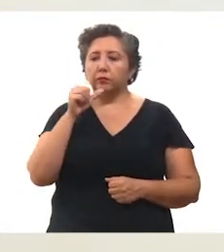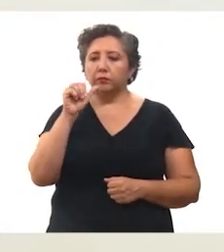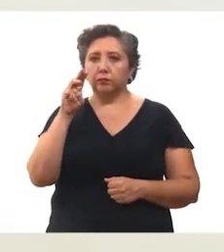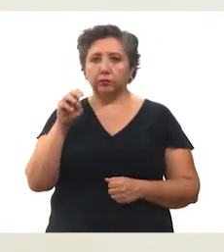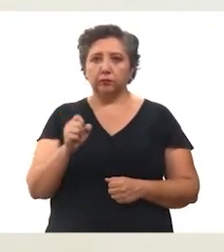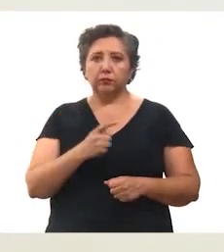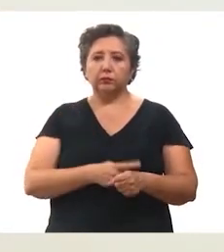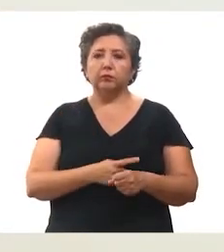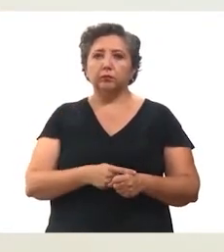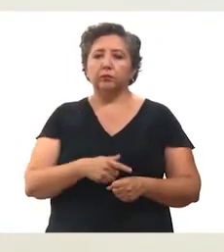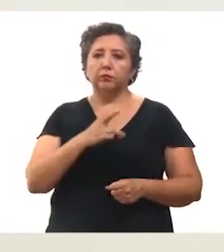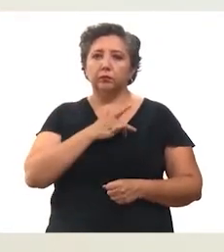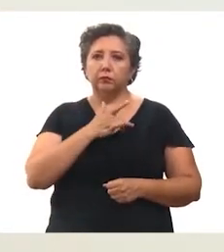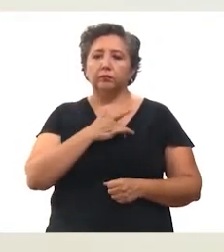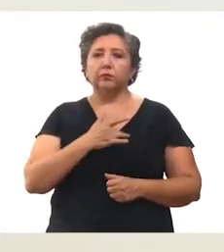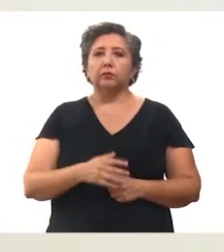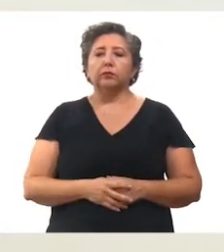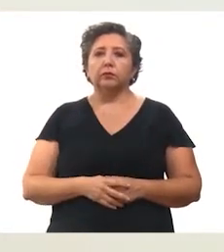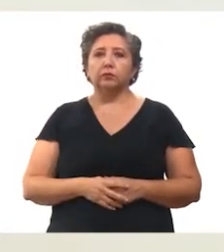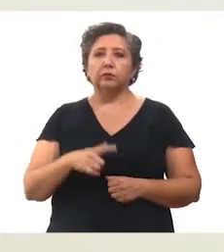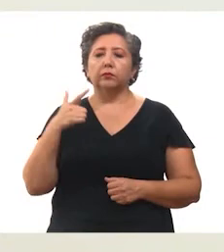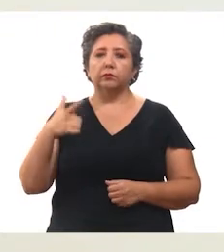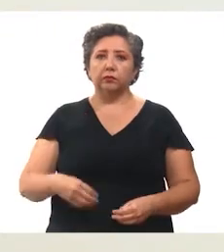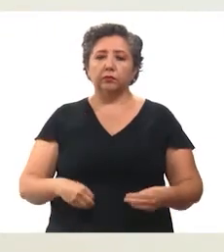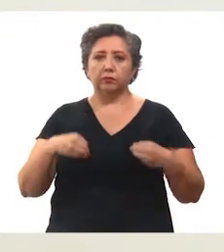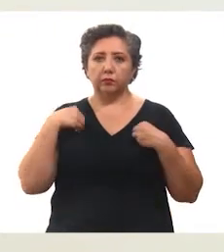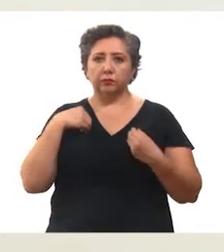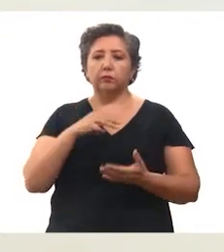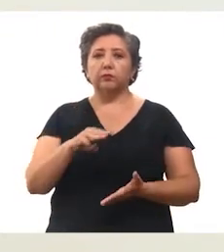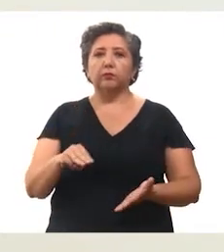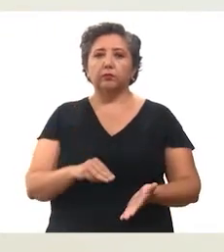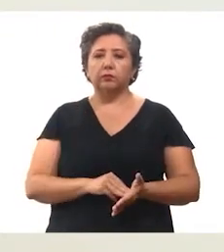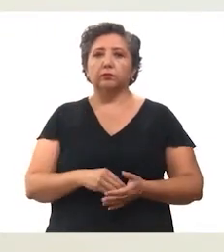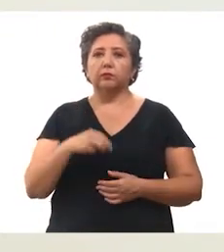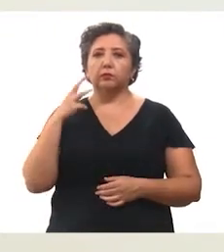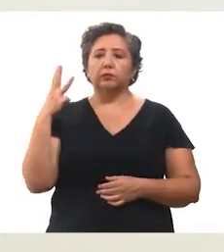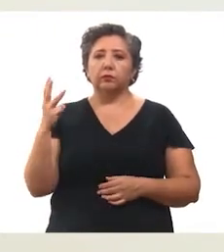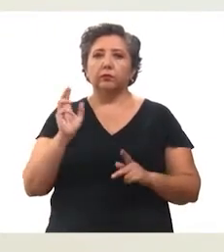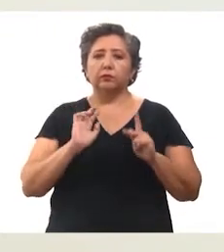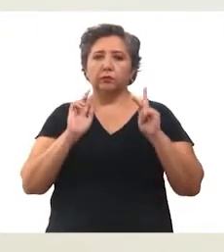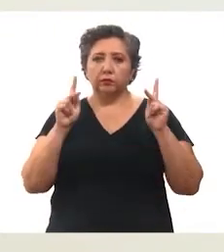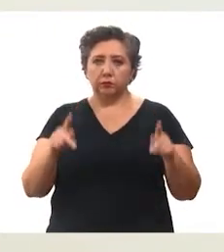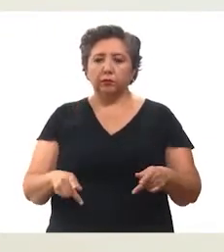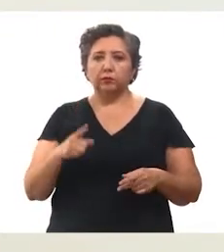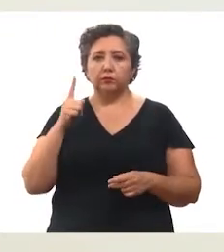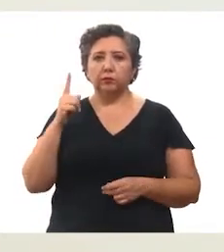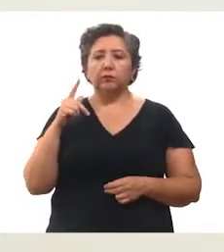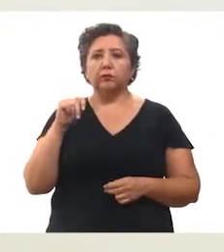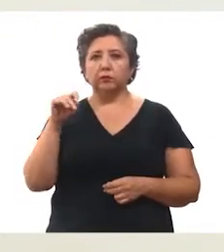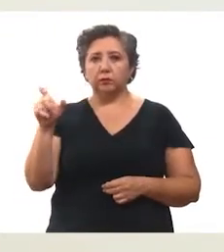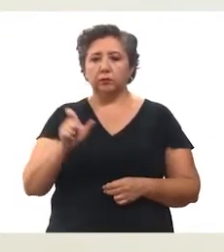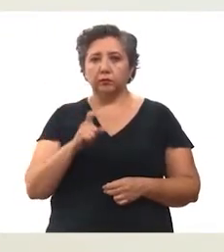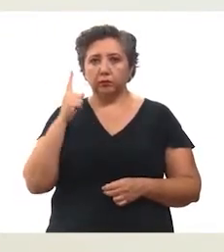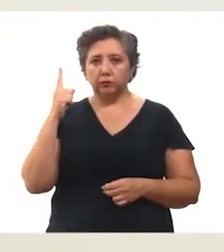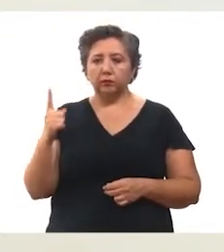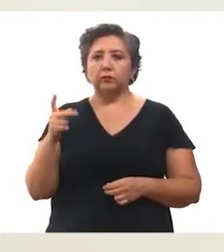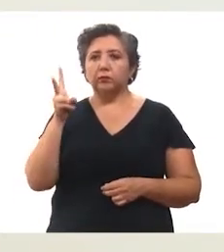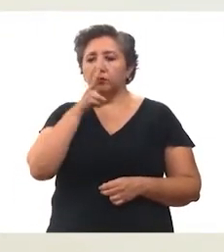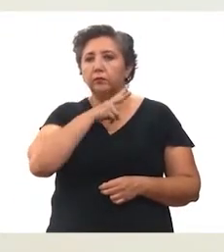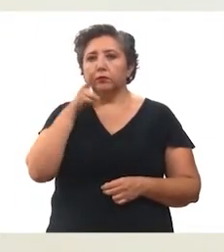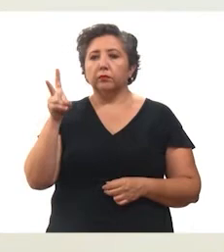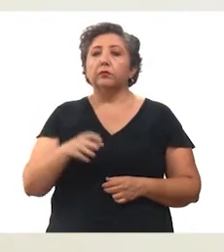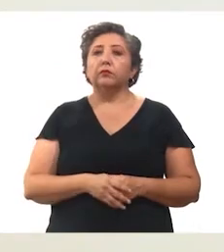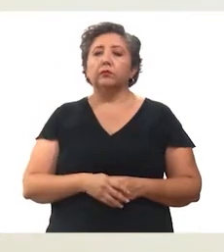asma y enfermedad cardiovascular. 7 residían en Mérida, 3 en Progreso, 1 en Tecash y 1 en